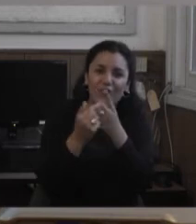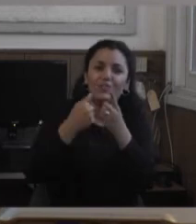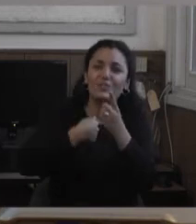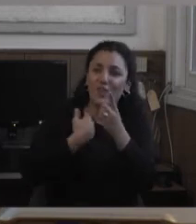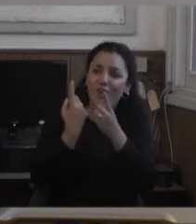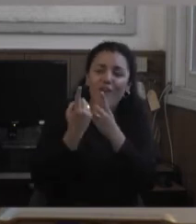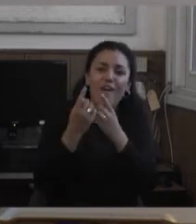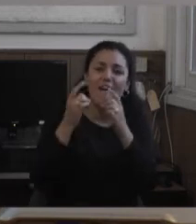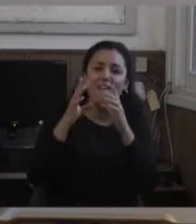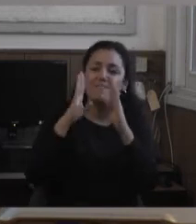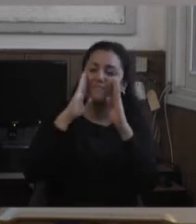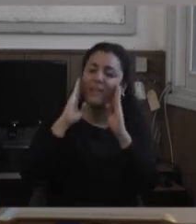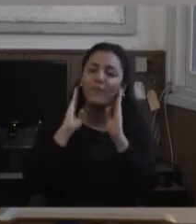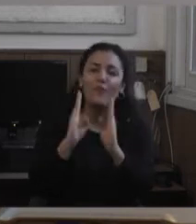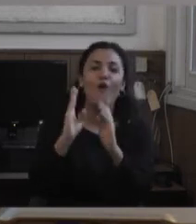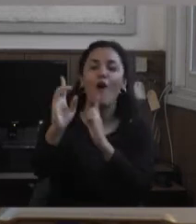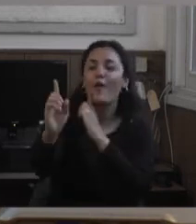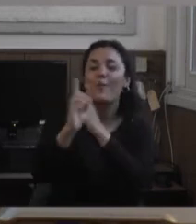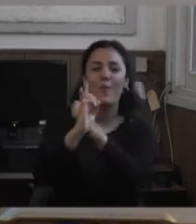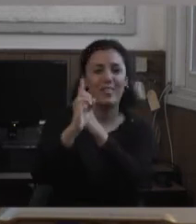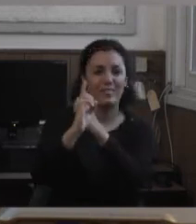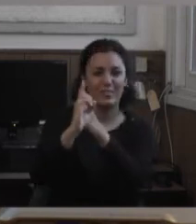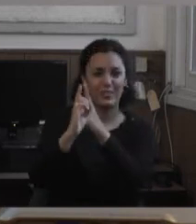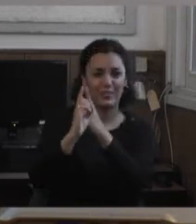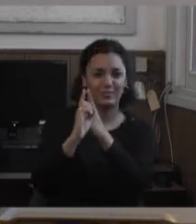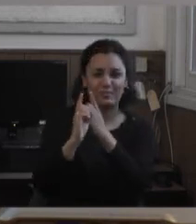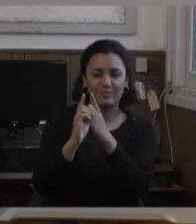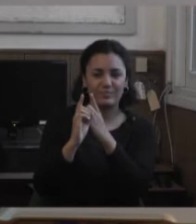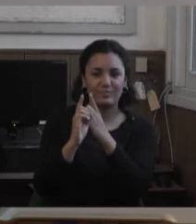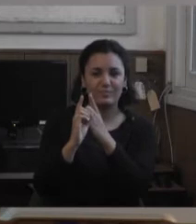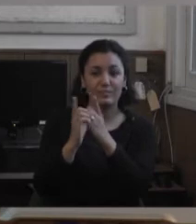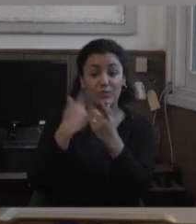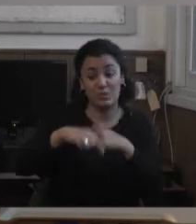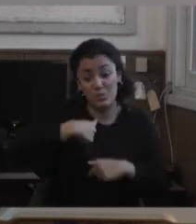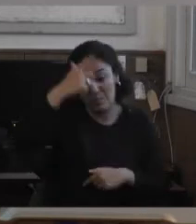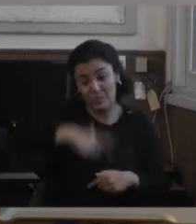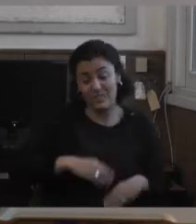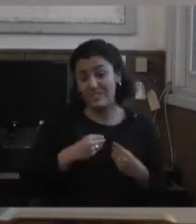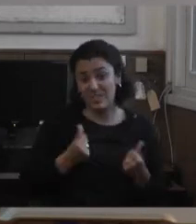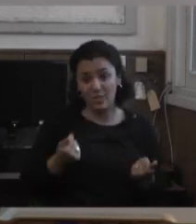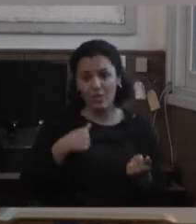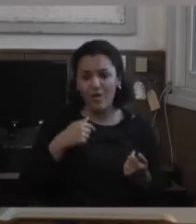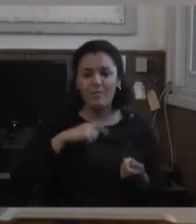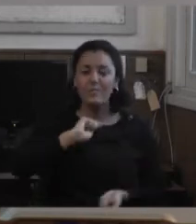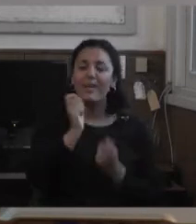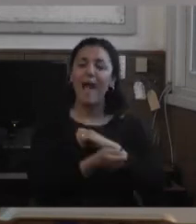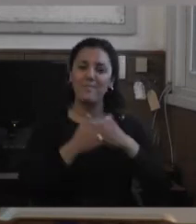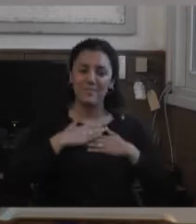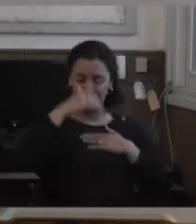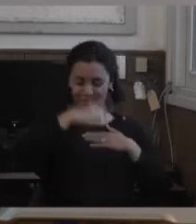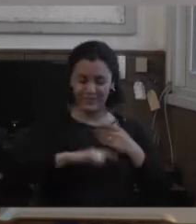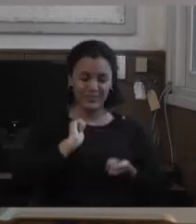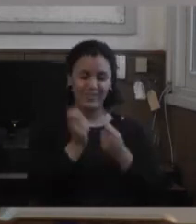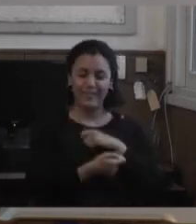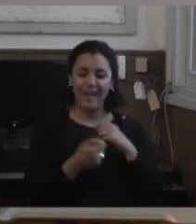más allá de la profesión que en realidad debería pasar o no sé en lo personal yo siento que quedo transformada con una sensación personal